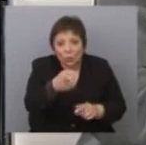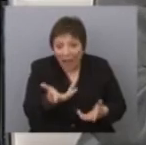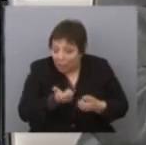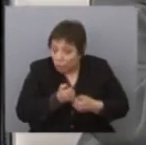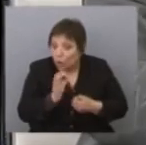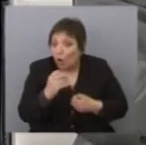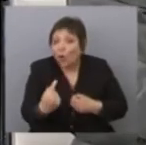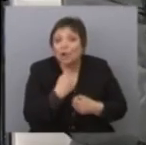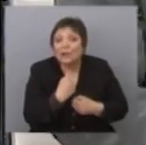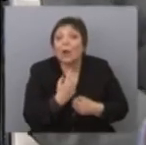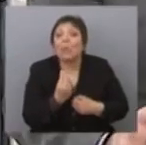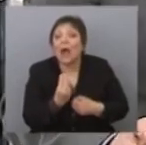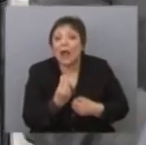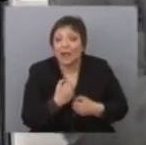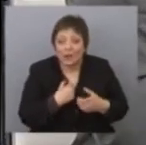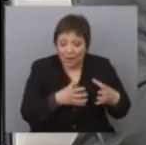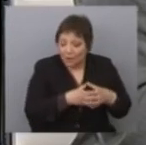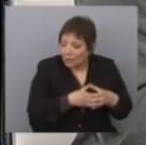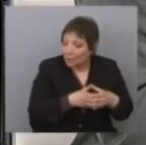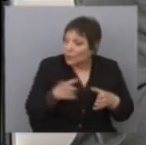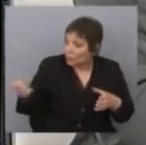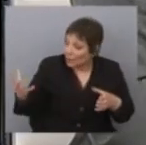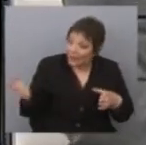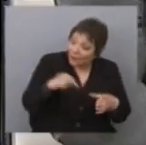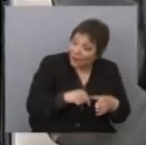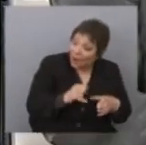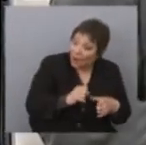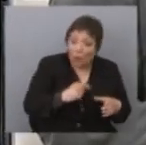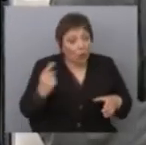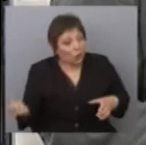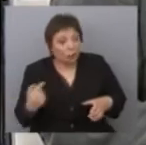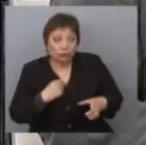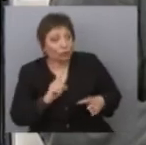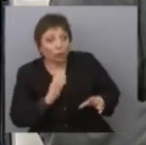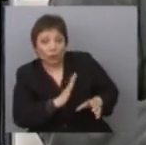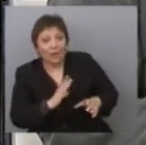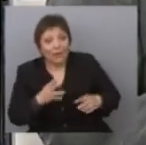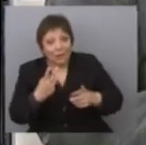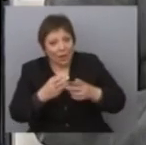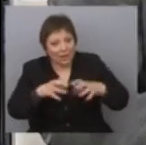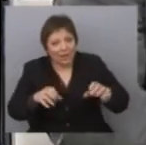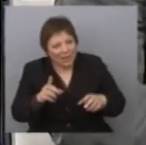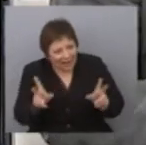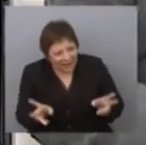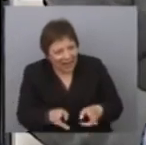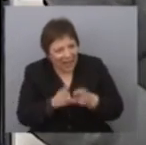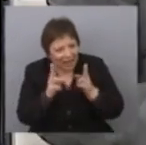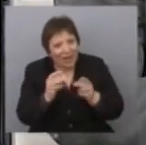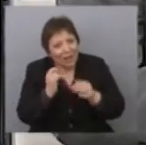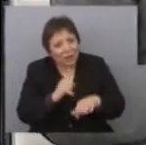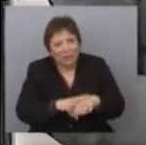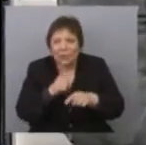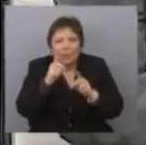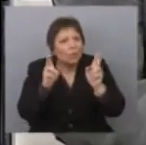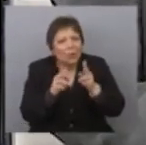Esa es la idea, ¿no? De decir, acá estamos unos y allá están los otros. Y en el arranque un gobierno es muy raro, porque normalmente hay un tiempo en donde